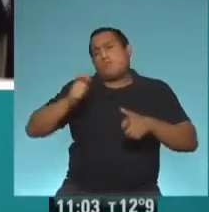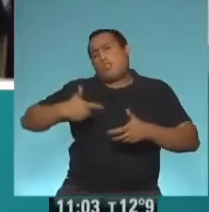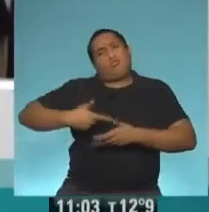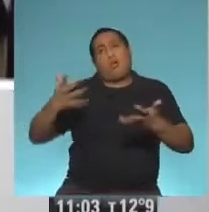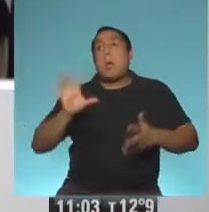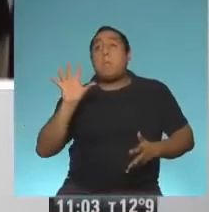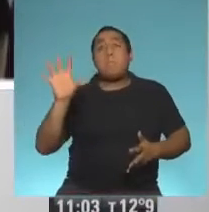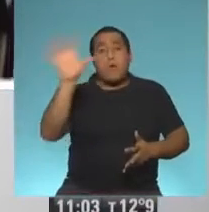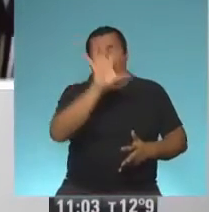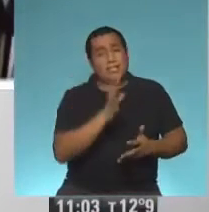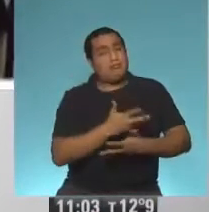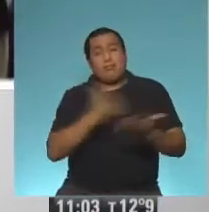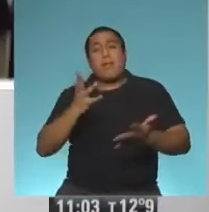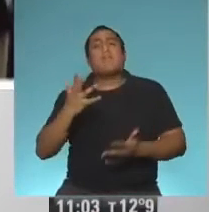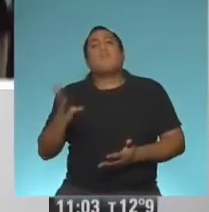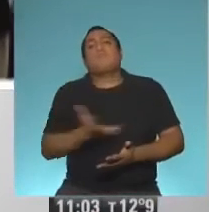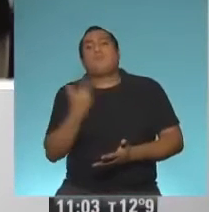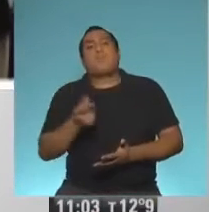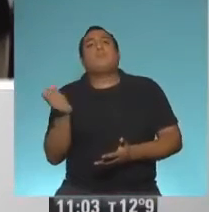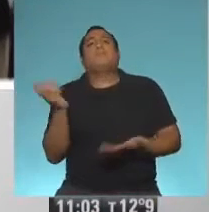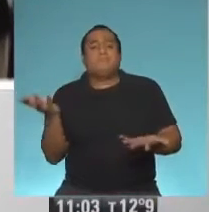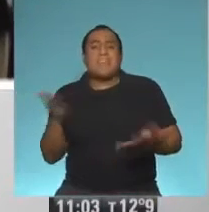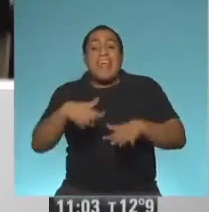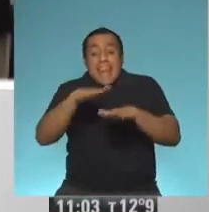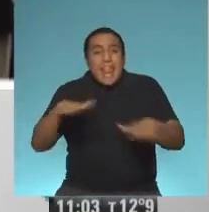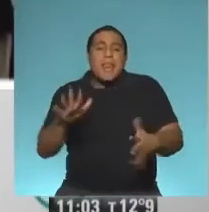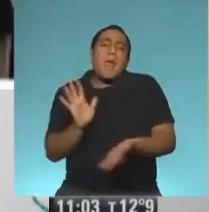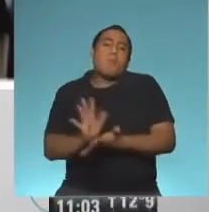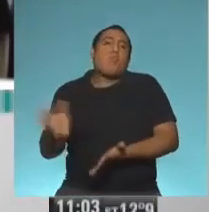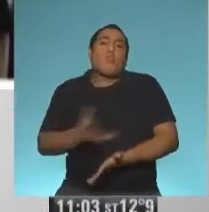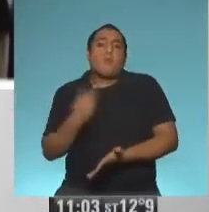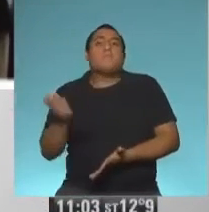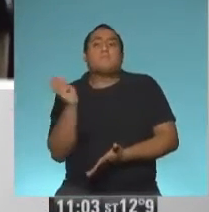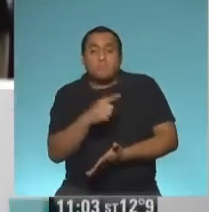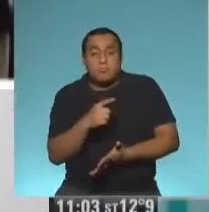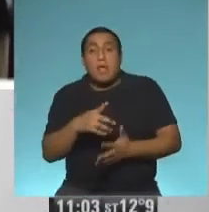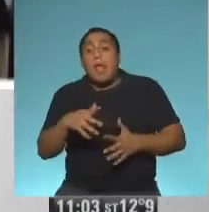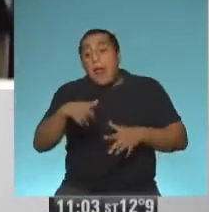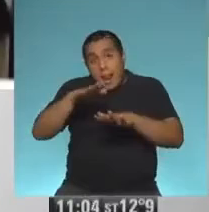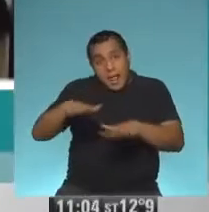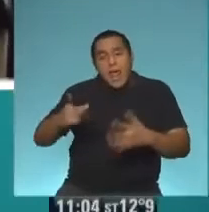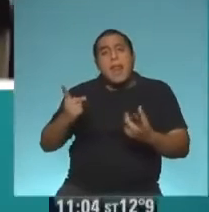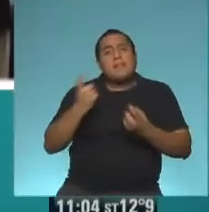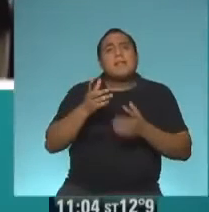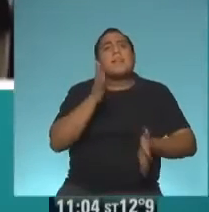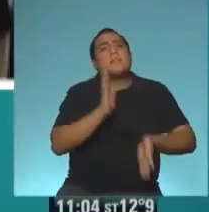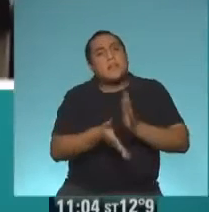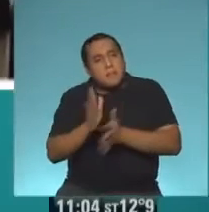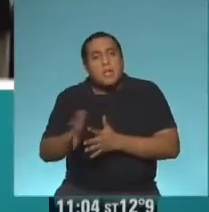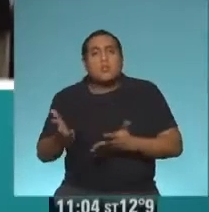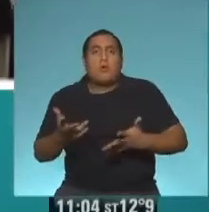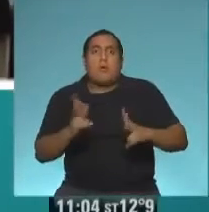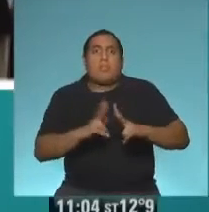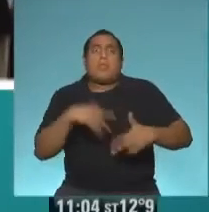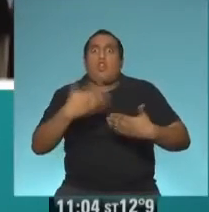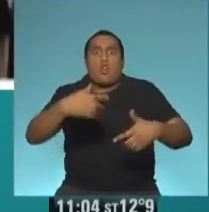las provincias y todos los chicos de la Argentina, sobre todo aquellos que requieren para su tratamiento tecnologías